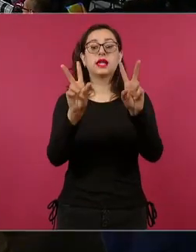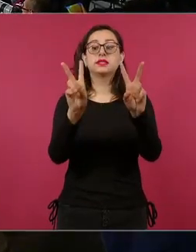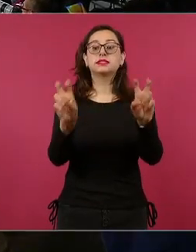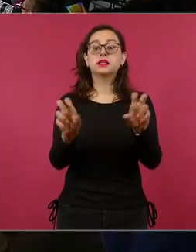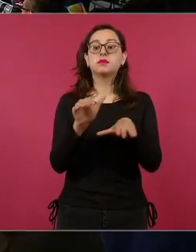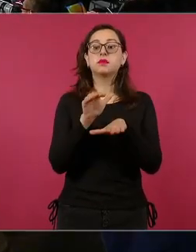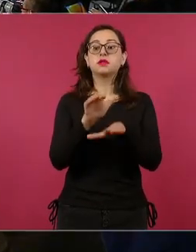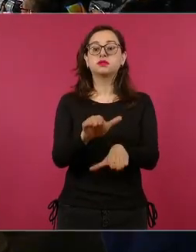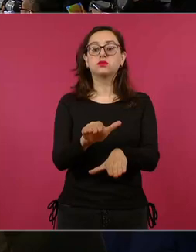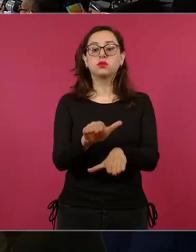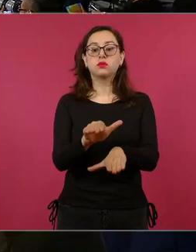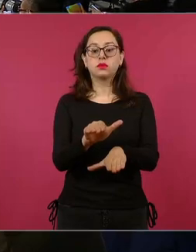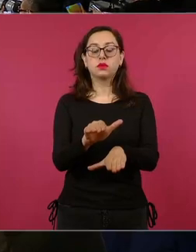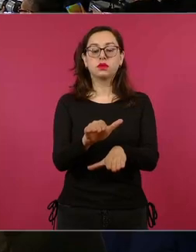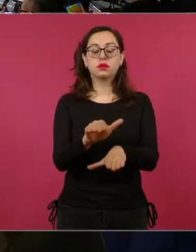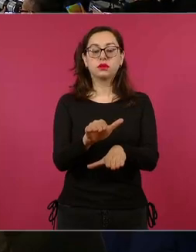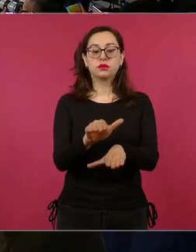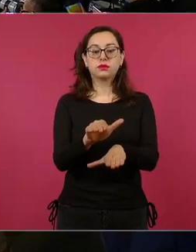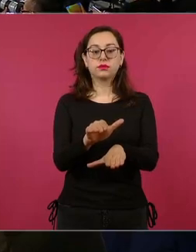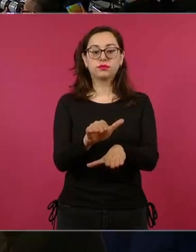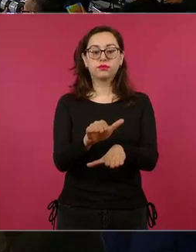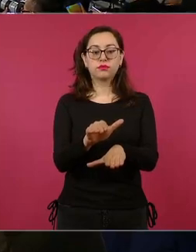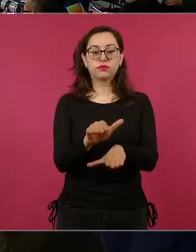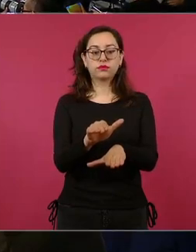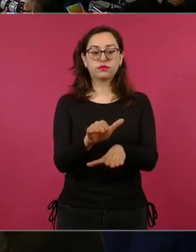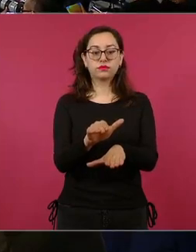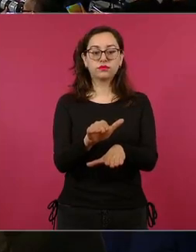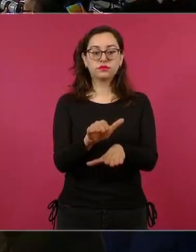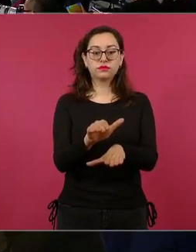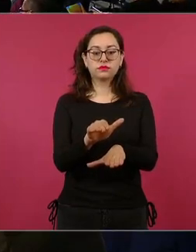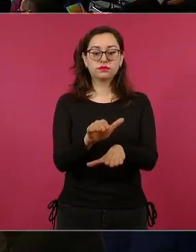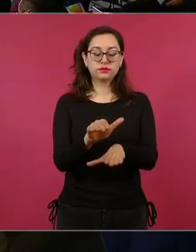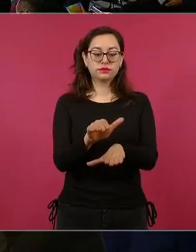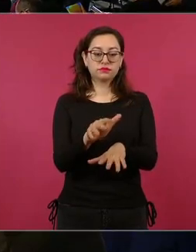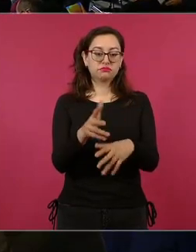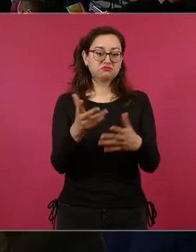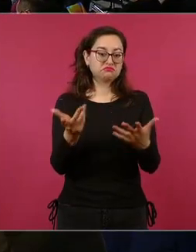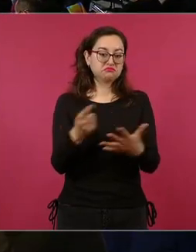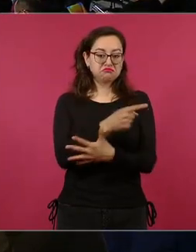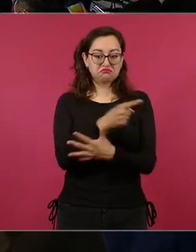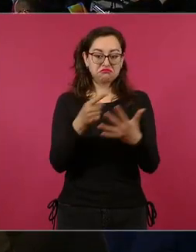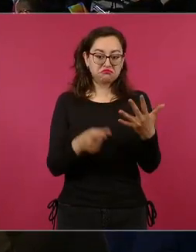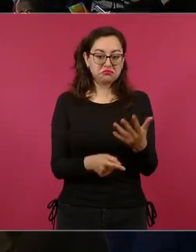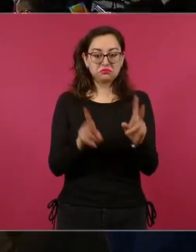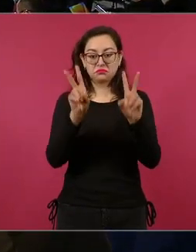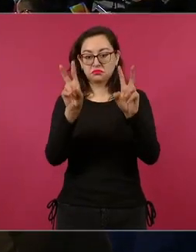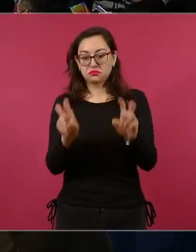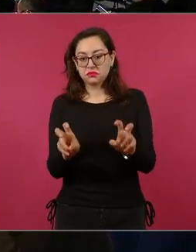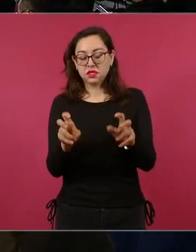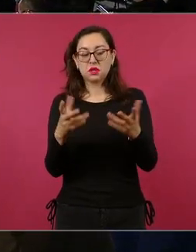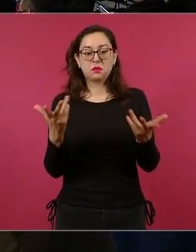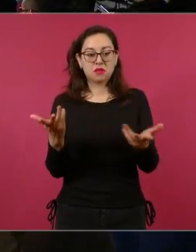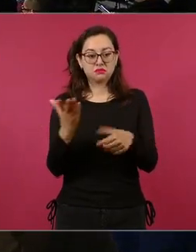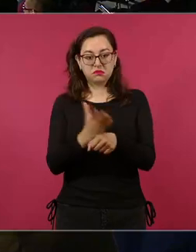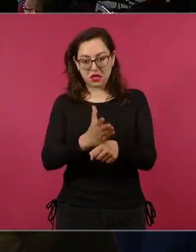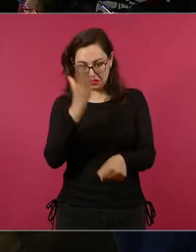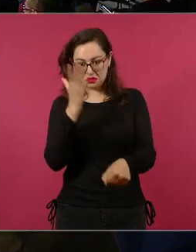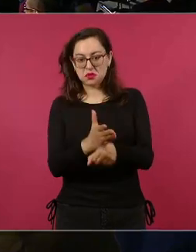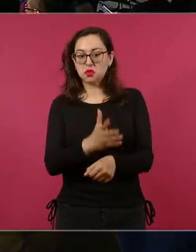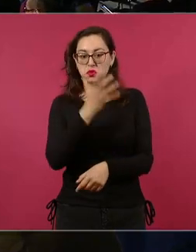en asuntos relacionados con la impunidad.